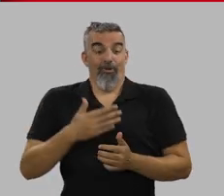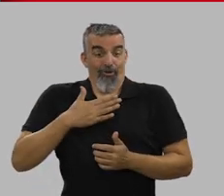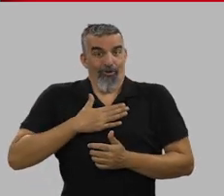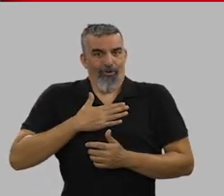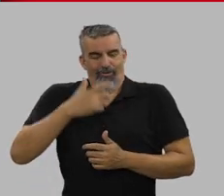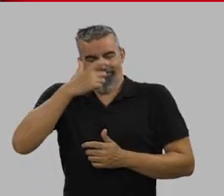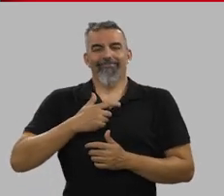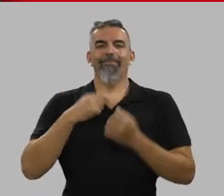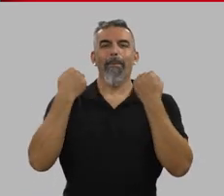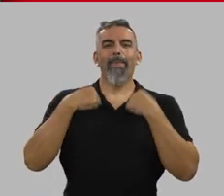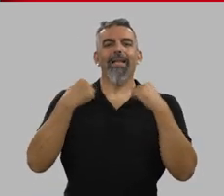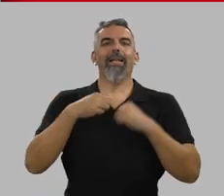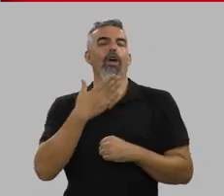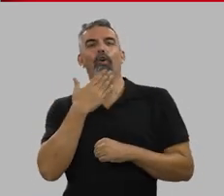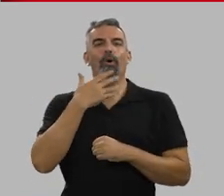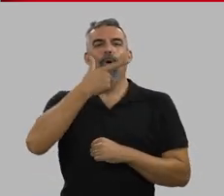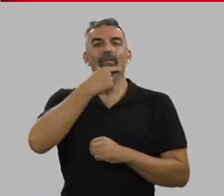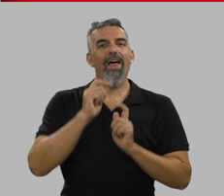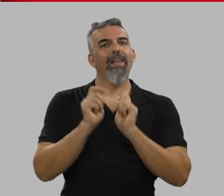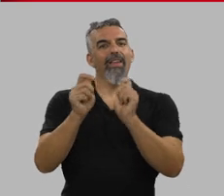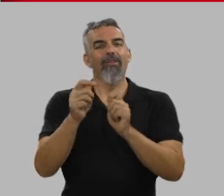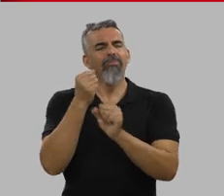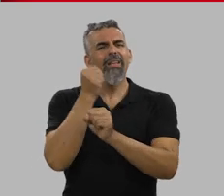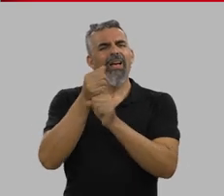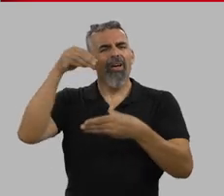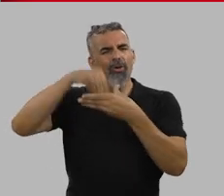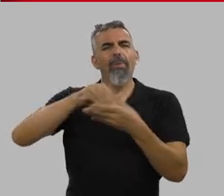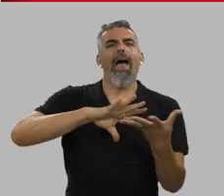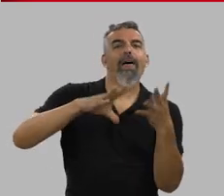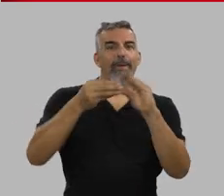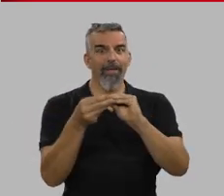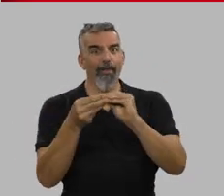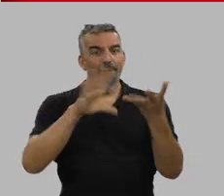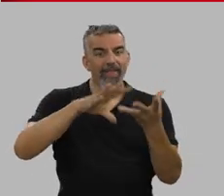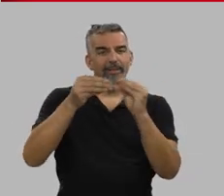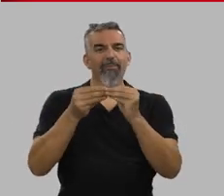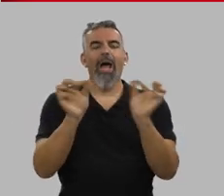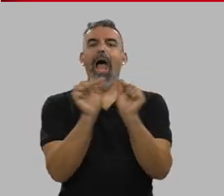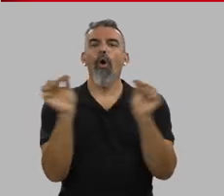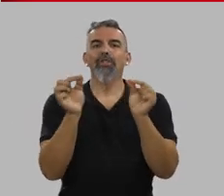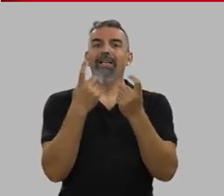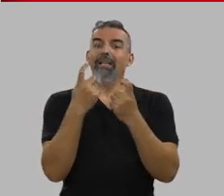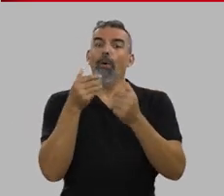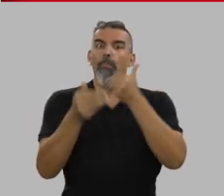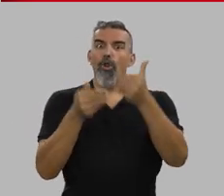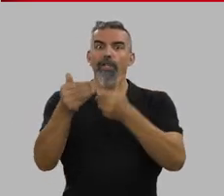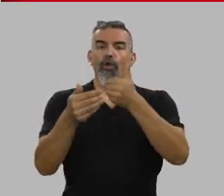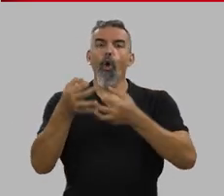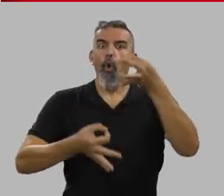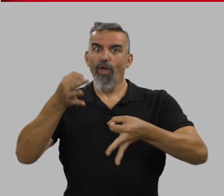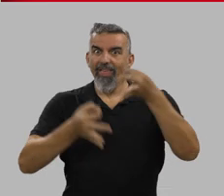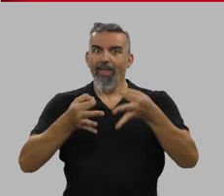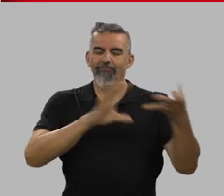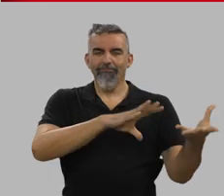Por mi parte, he hecho prácticas como facilitador realizando tareas de adaptación y ajustes